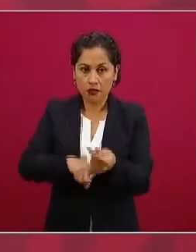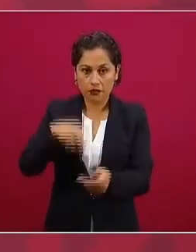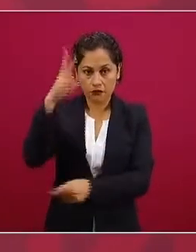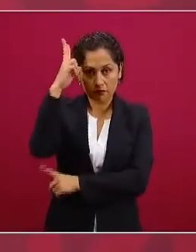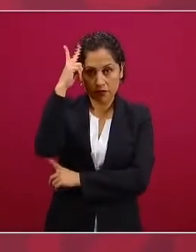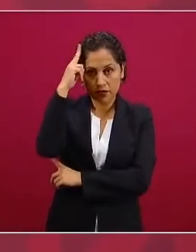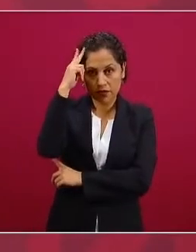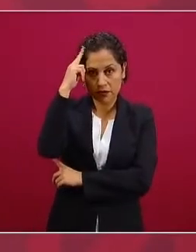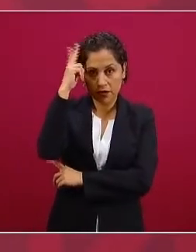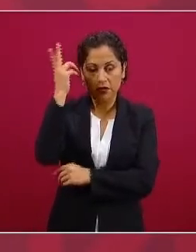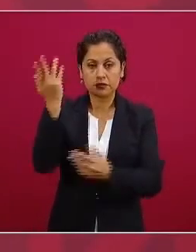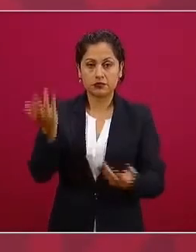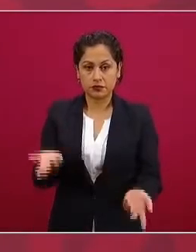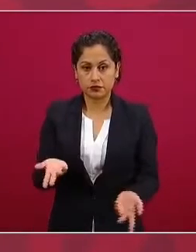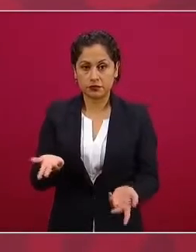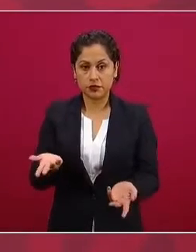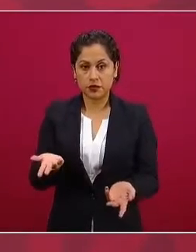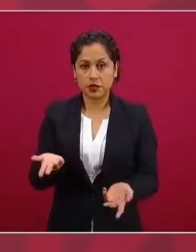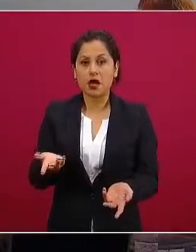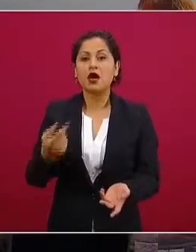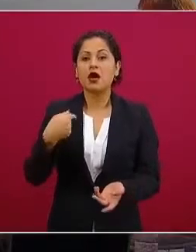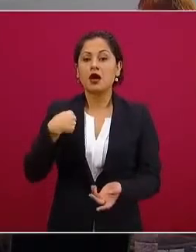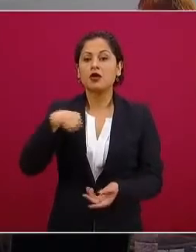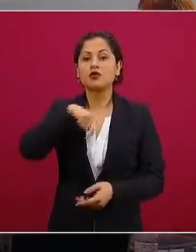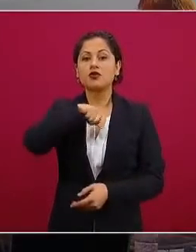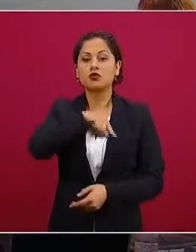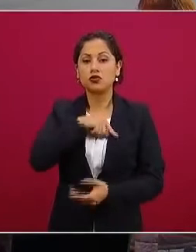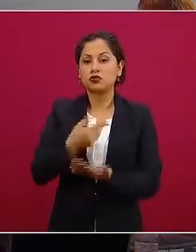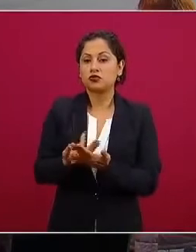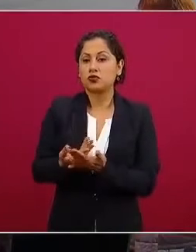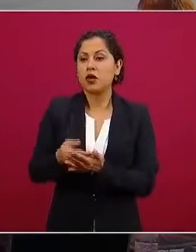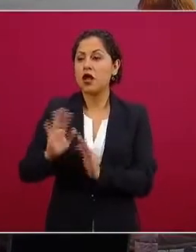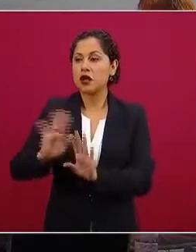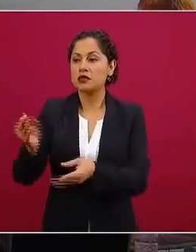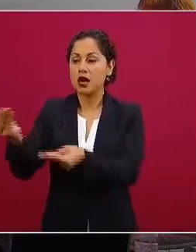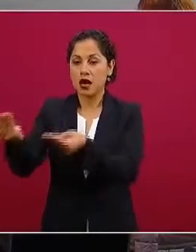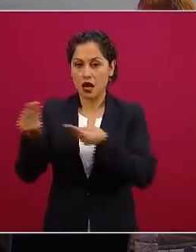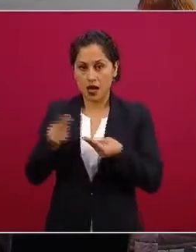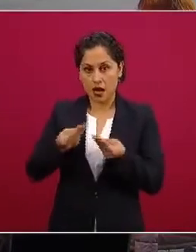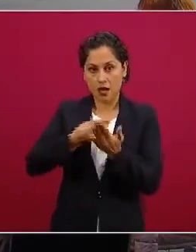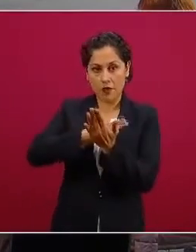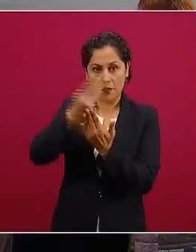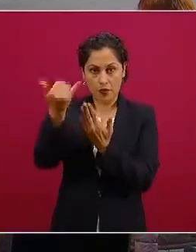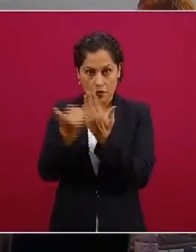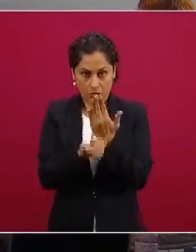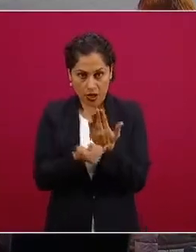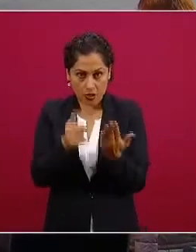nos entregaron un proyecto de esos que se hacían antes